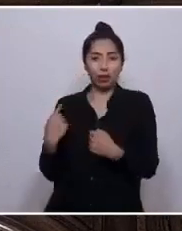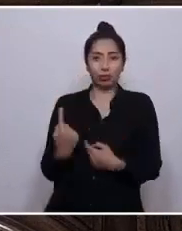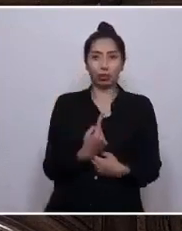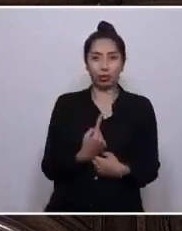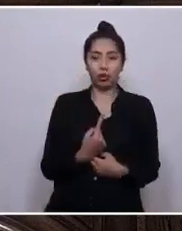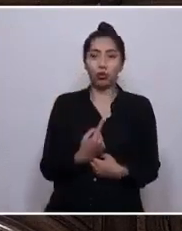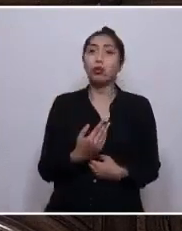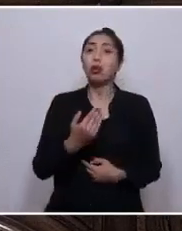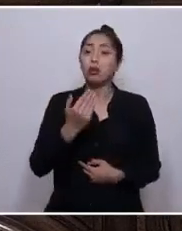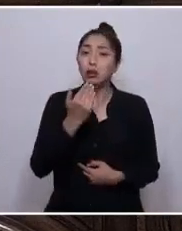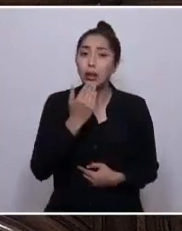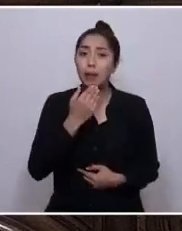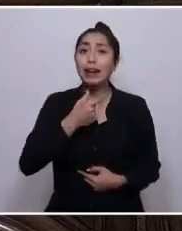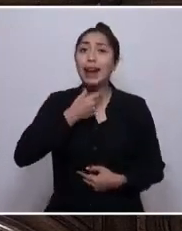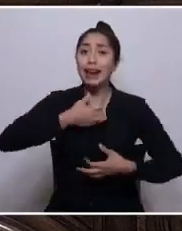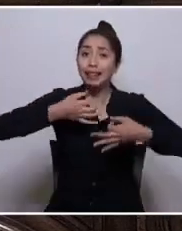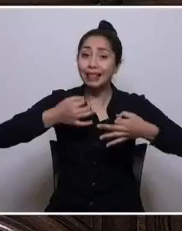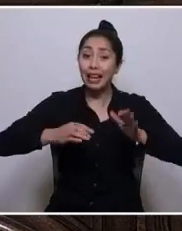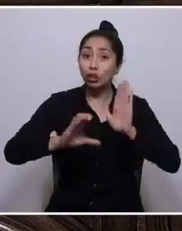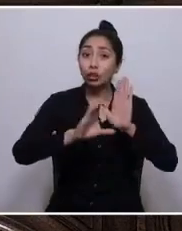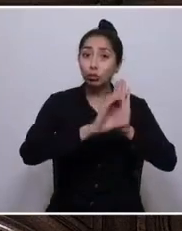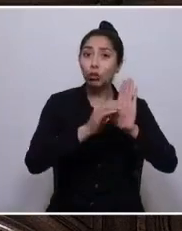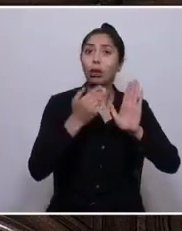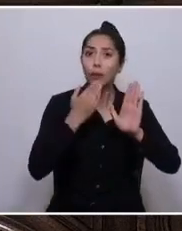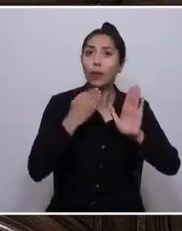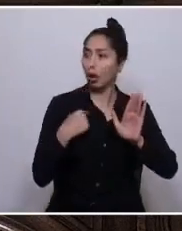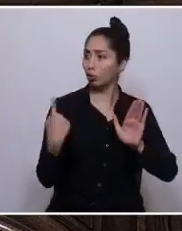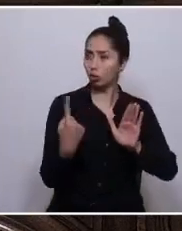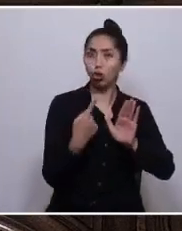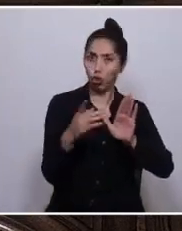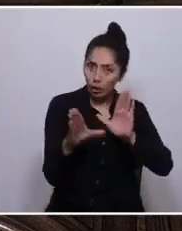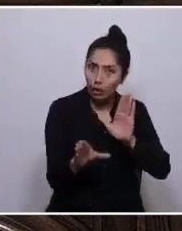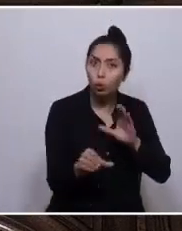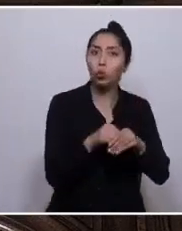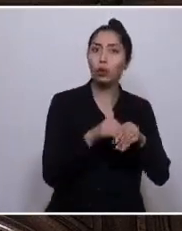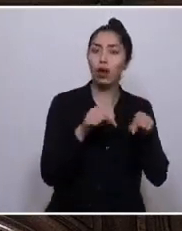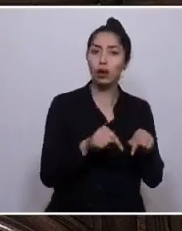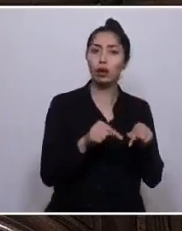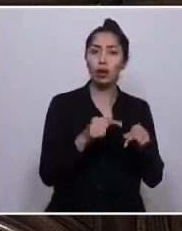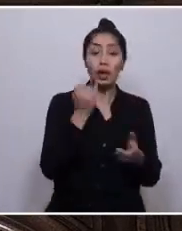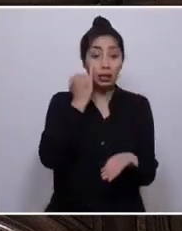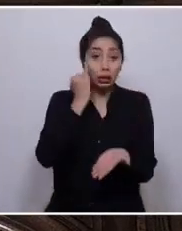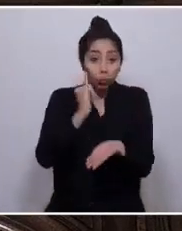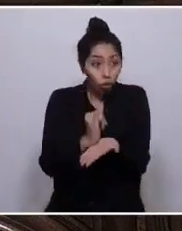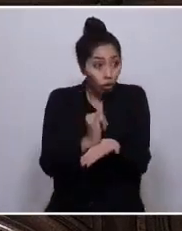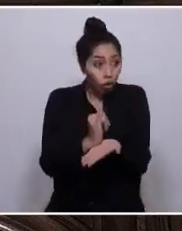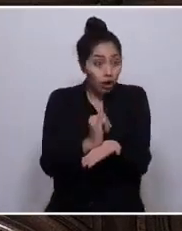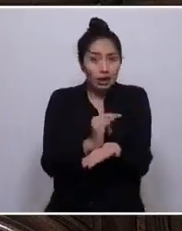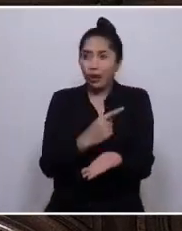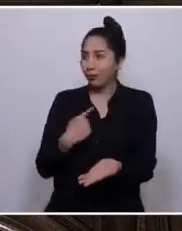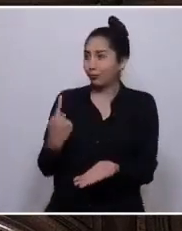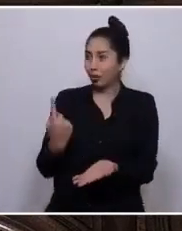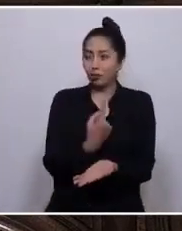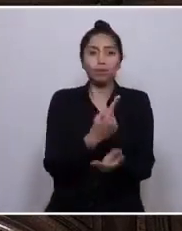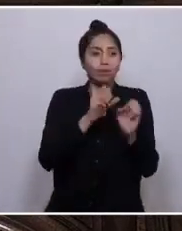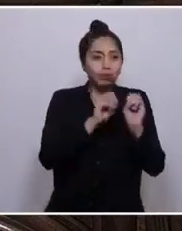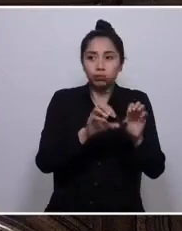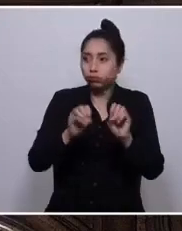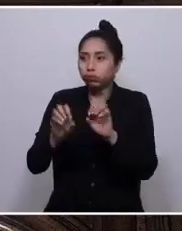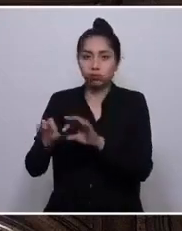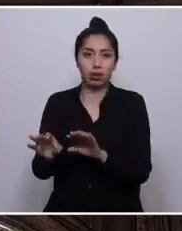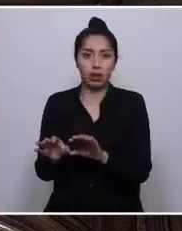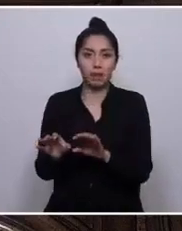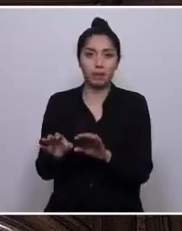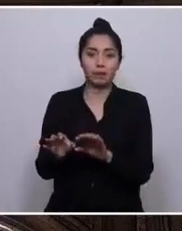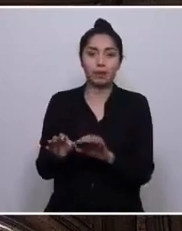constitucionales que también nos incluyan, por una institucionalidad que nos y les eduque. Que llegue el